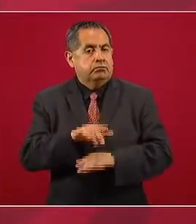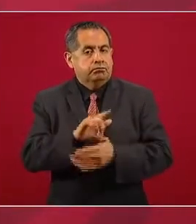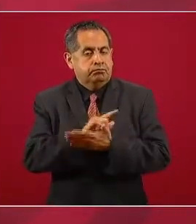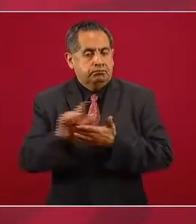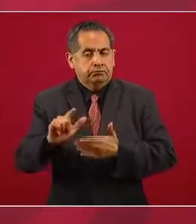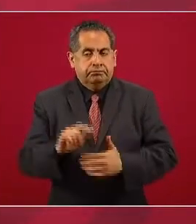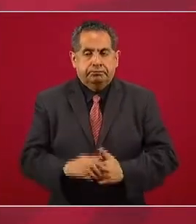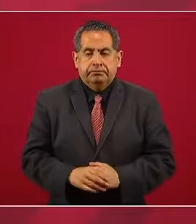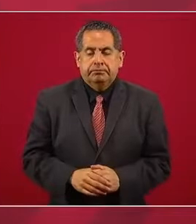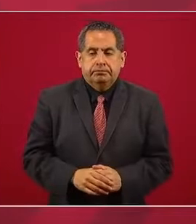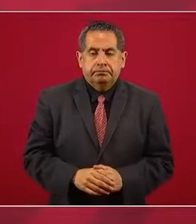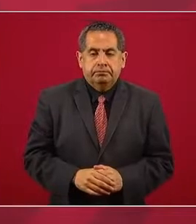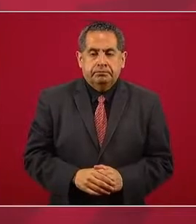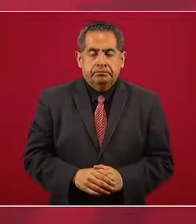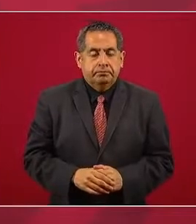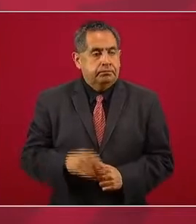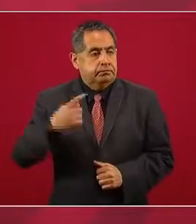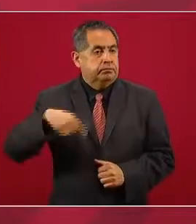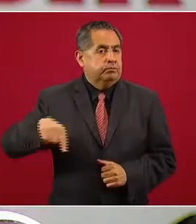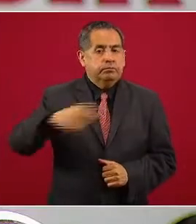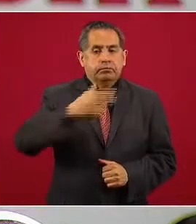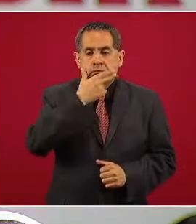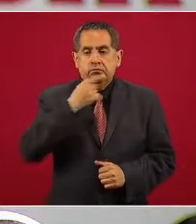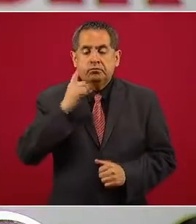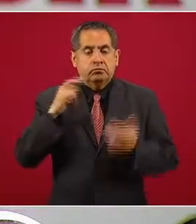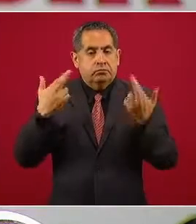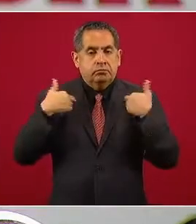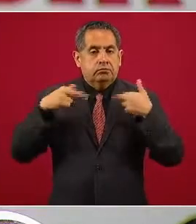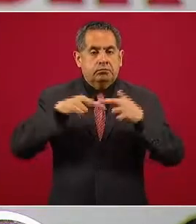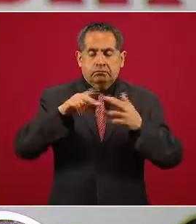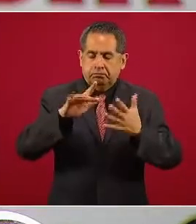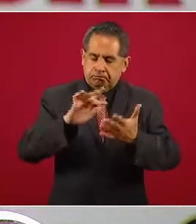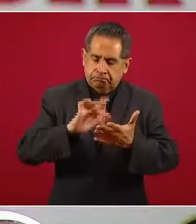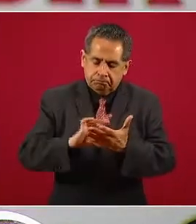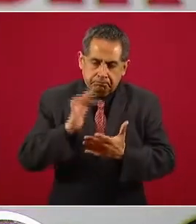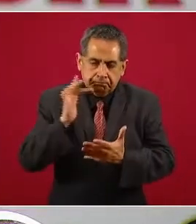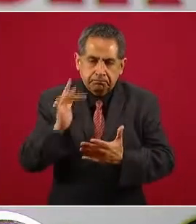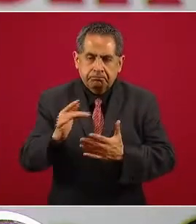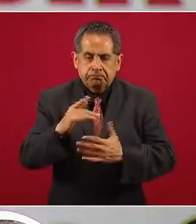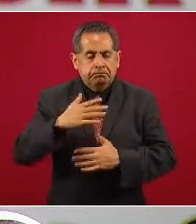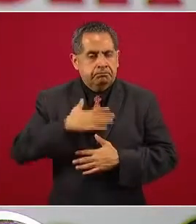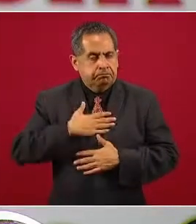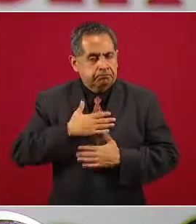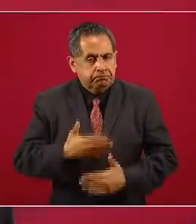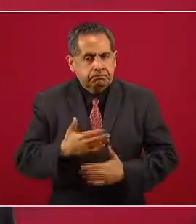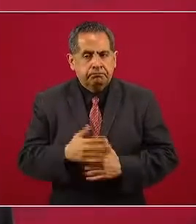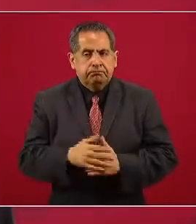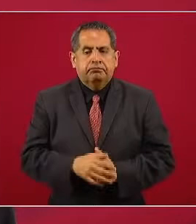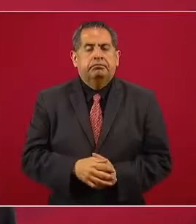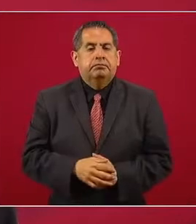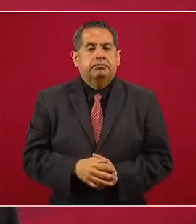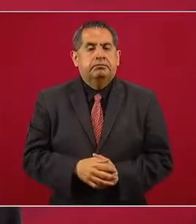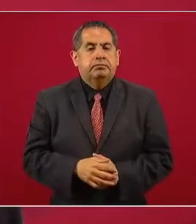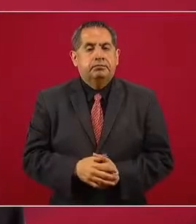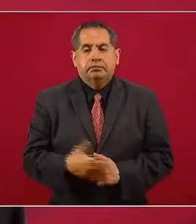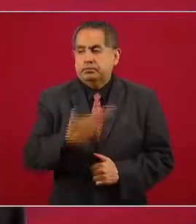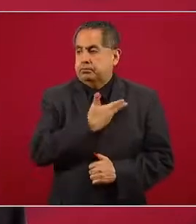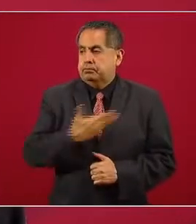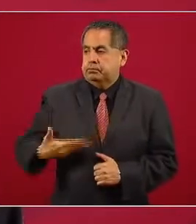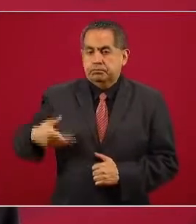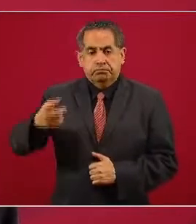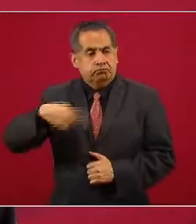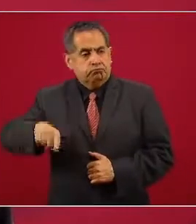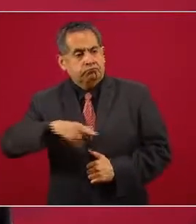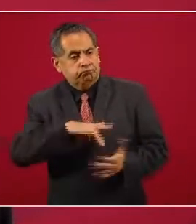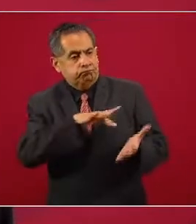Gracias, maestras y maestros, por su empeño y compromiso. El presidente los apoya y